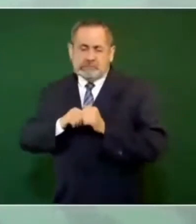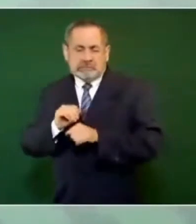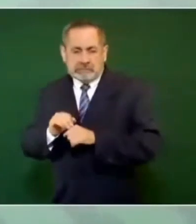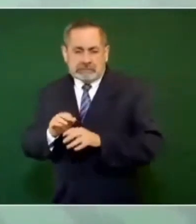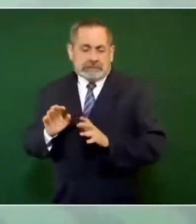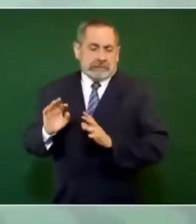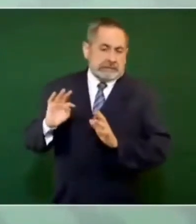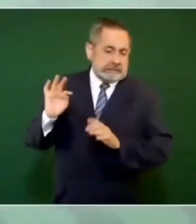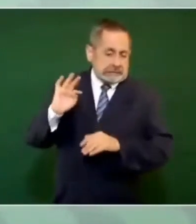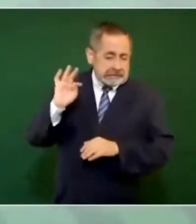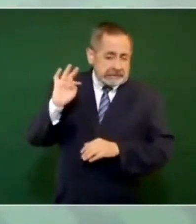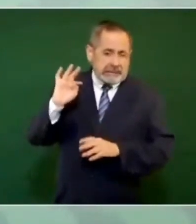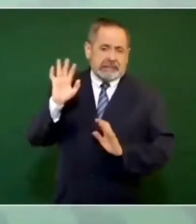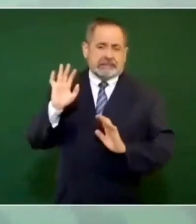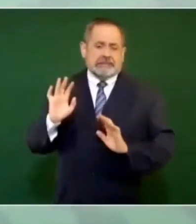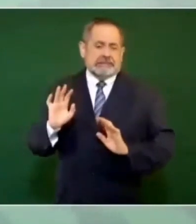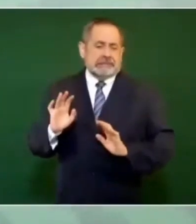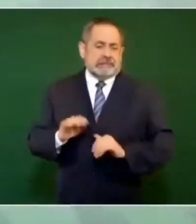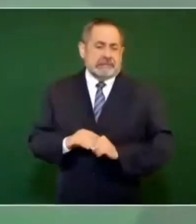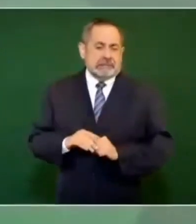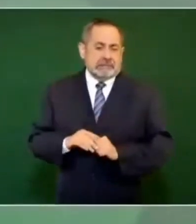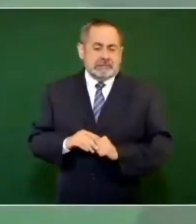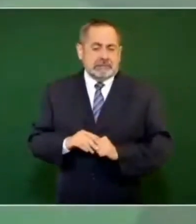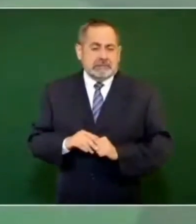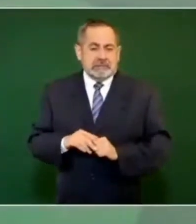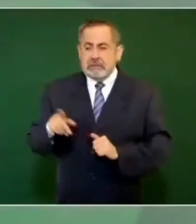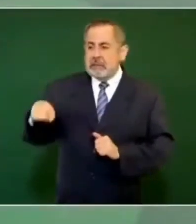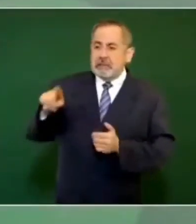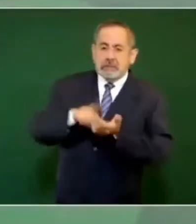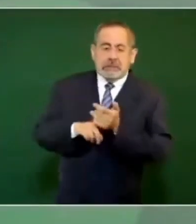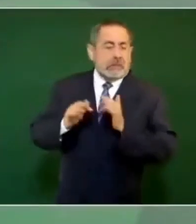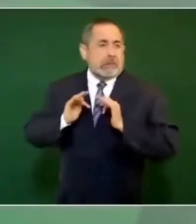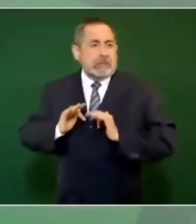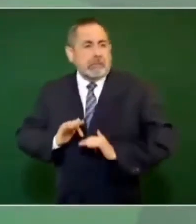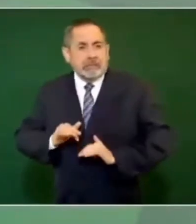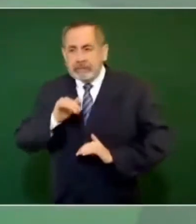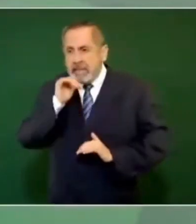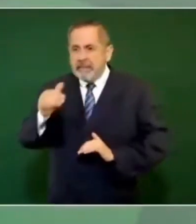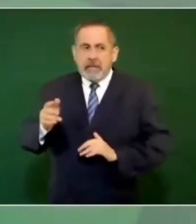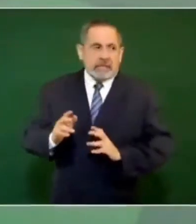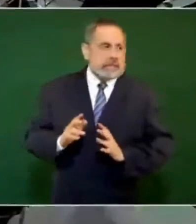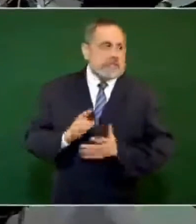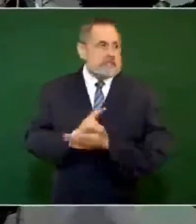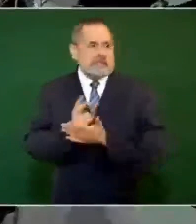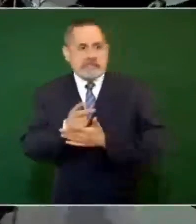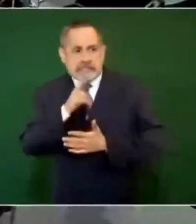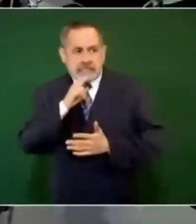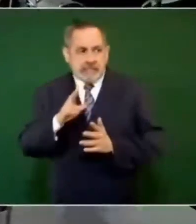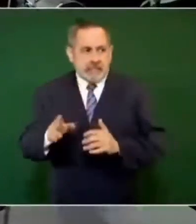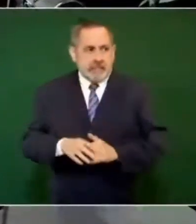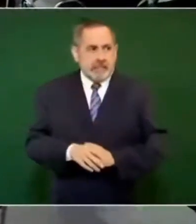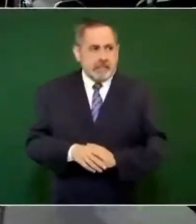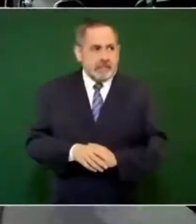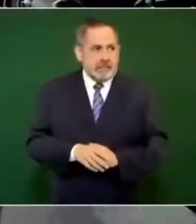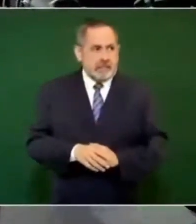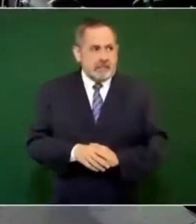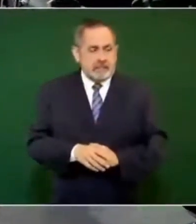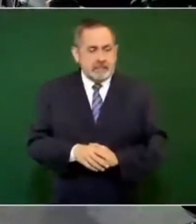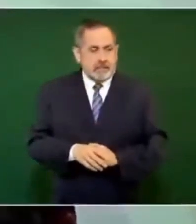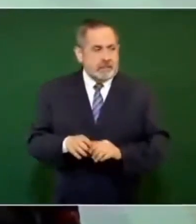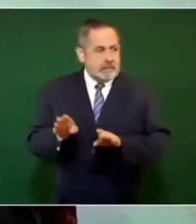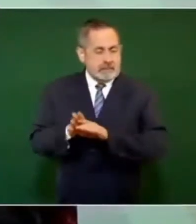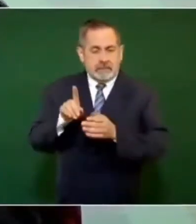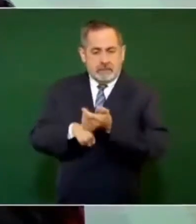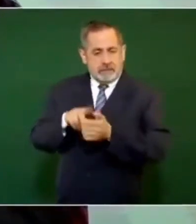pues no estarían tranquilos. Entonces, si se es